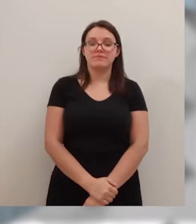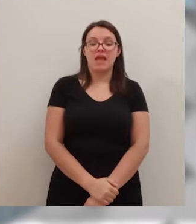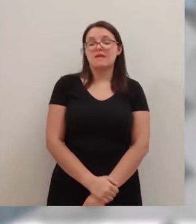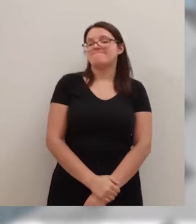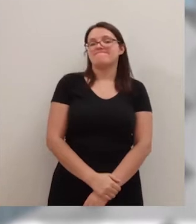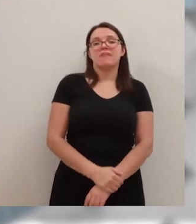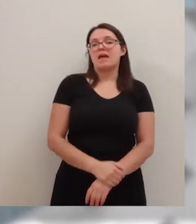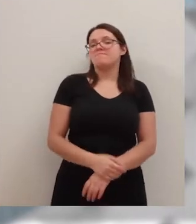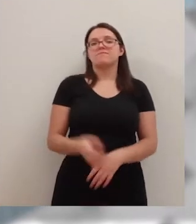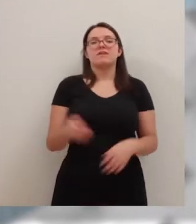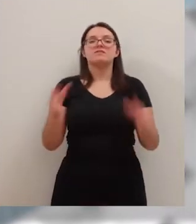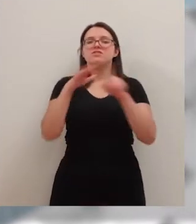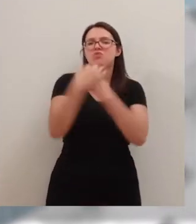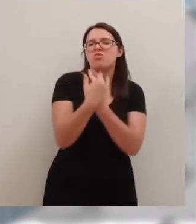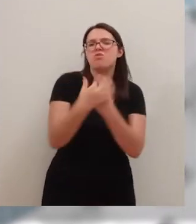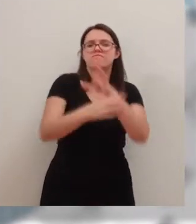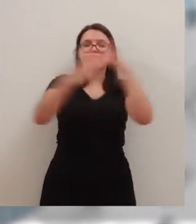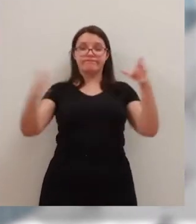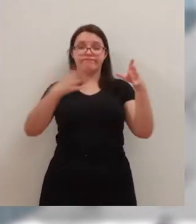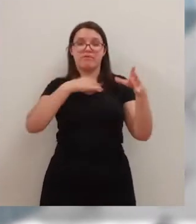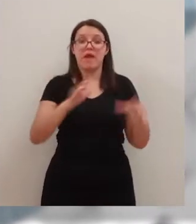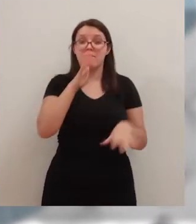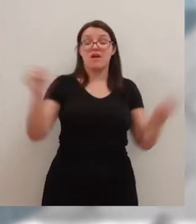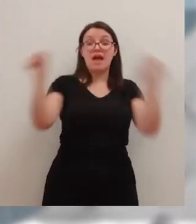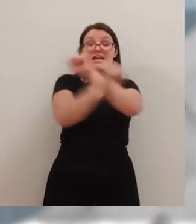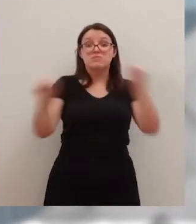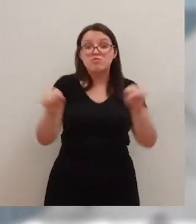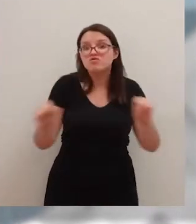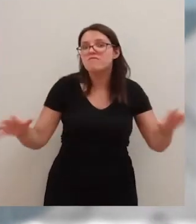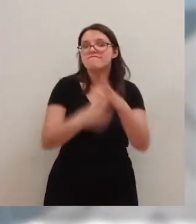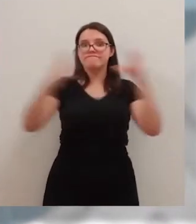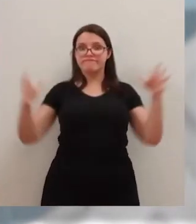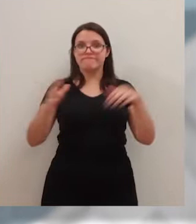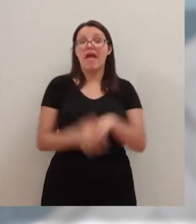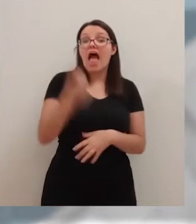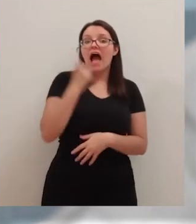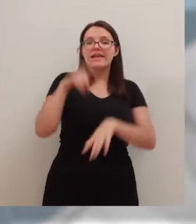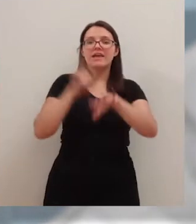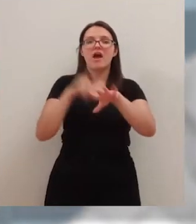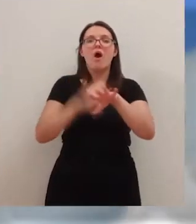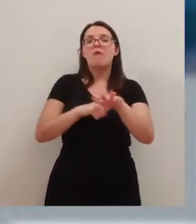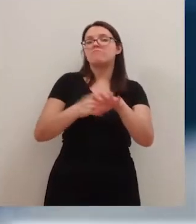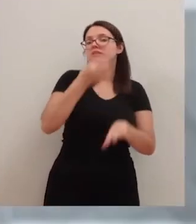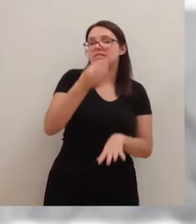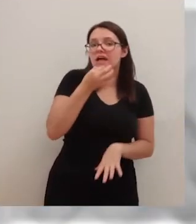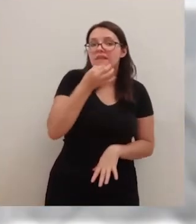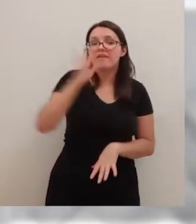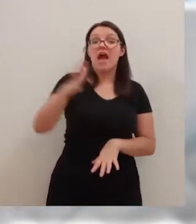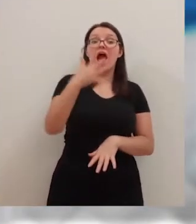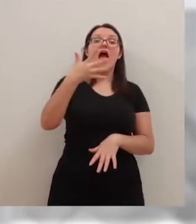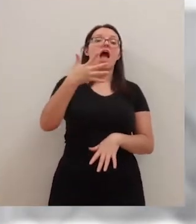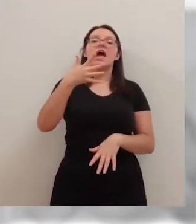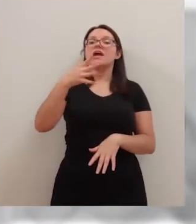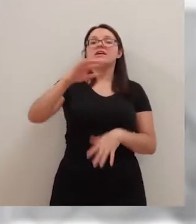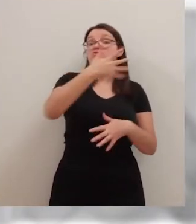La tragedia pudo ser mayúscula y es que la explosión fue tremenda. Se produjo ayer a media tarde en un quinto piso del